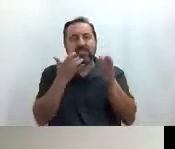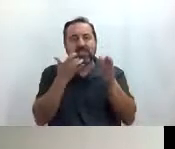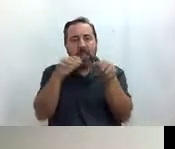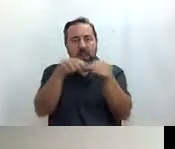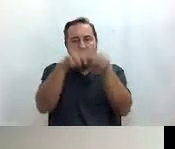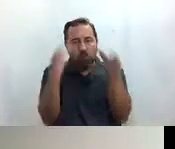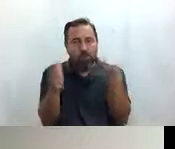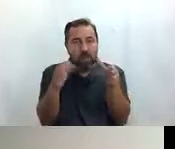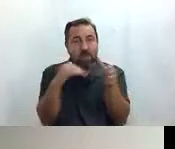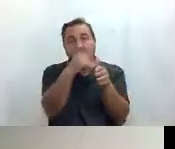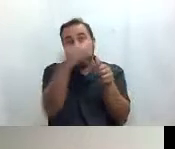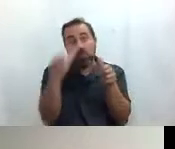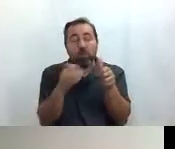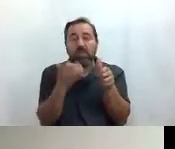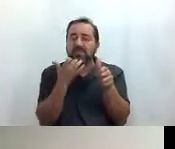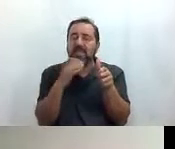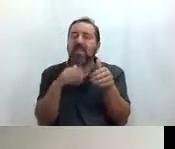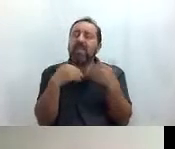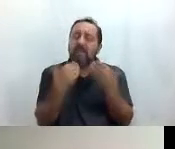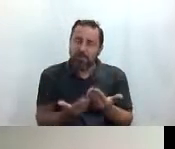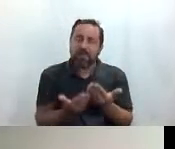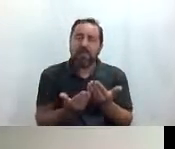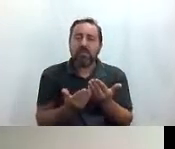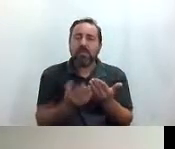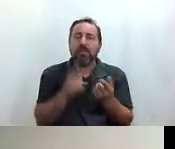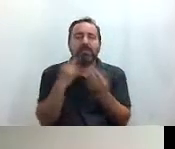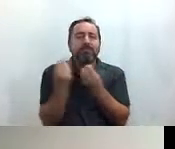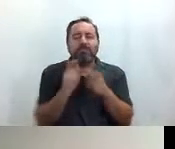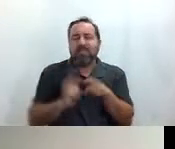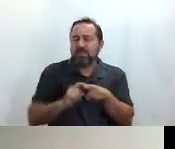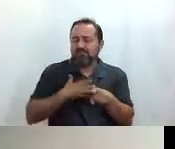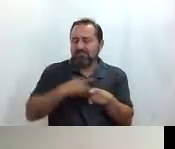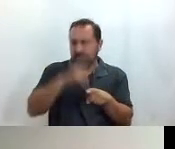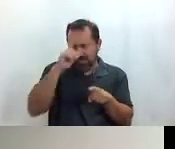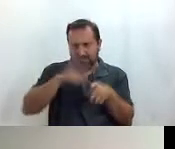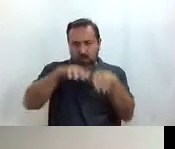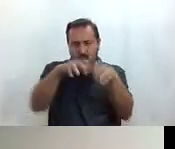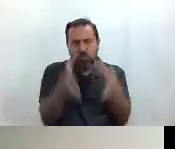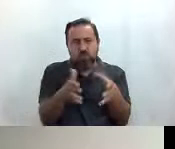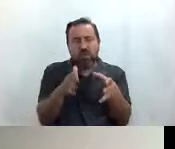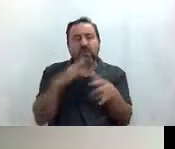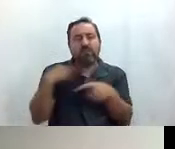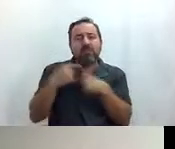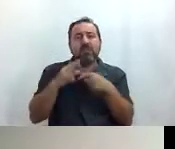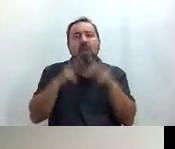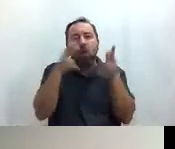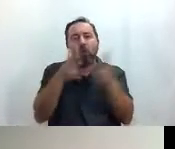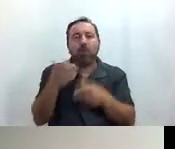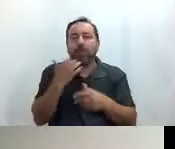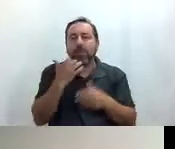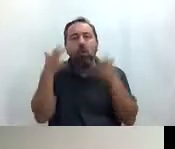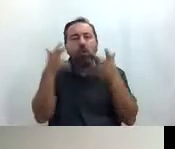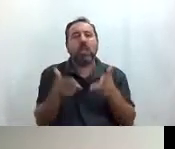y esta cúpula de cristal también se inspira en elementos típicos de Madrid como son las cúpulas de los clásicos hoteles como el hotel